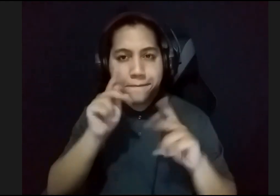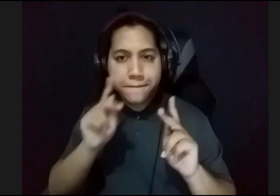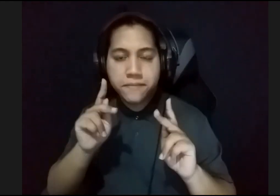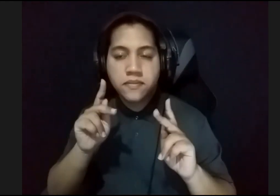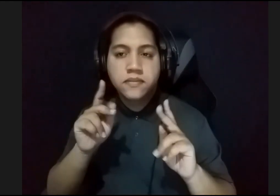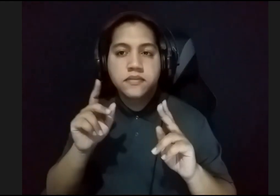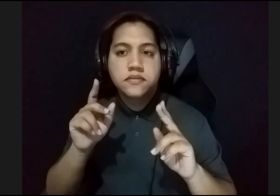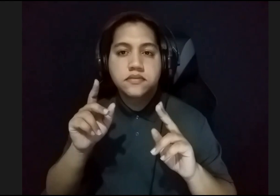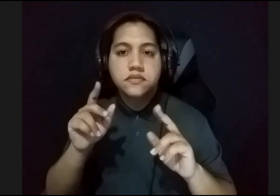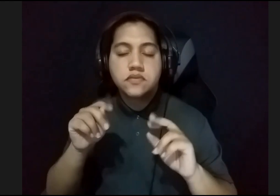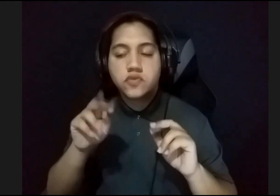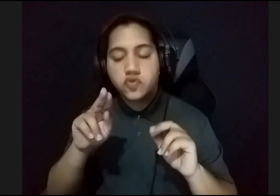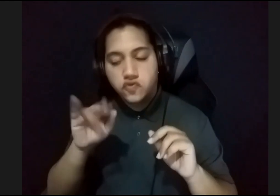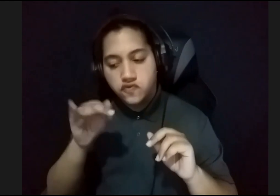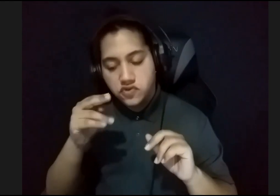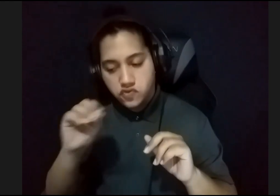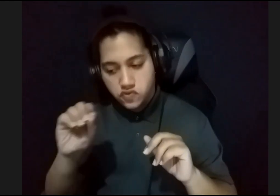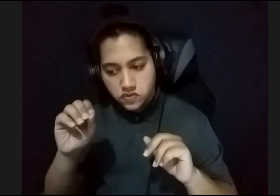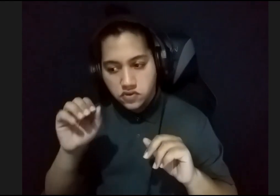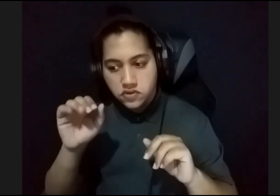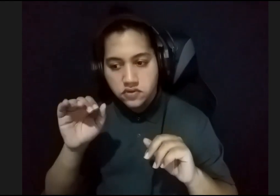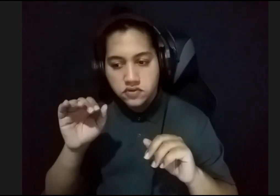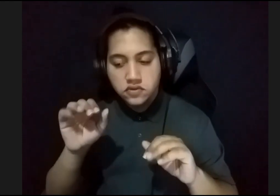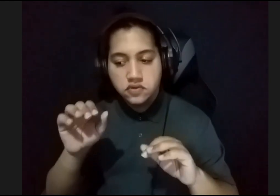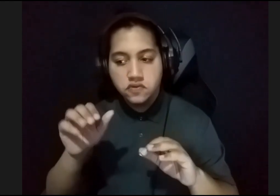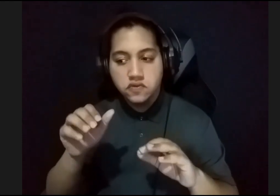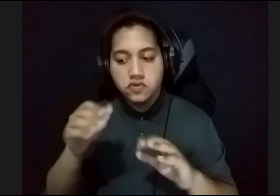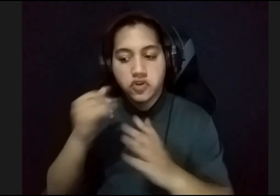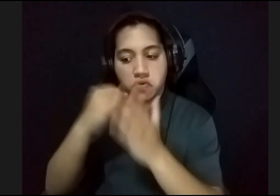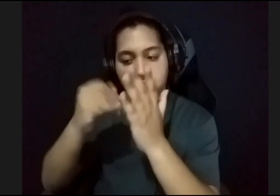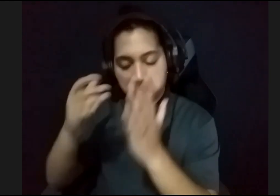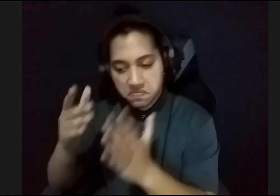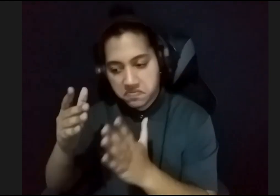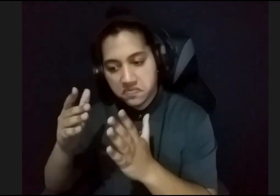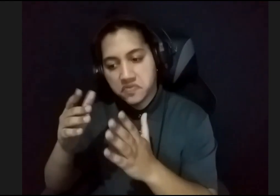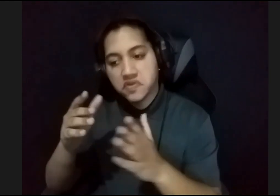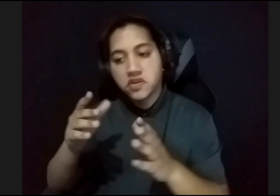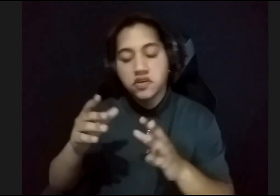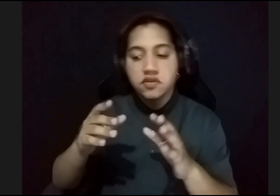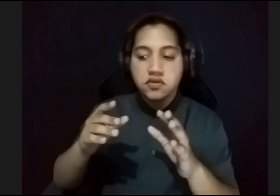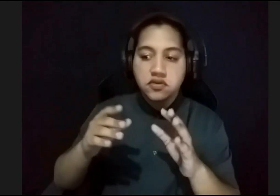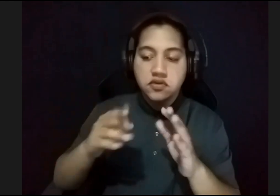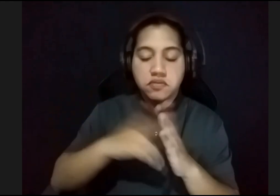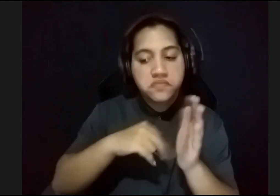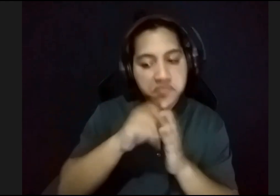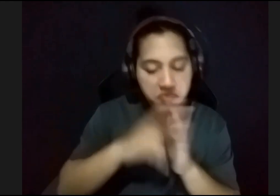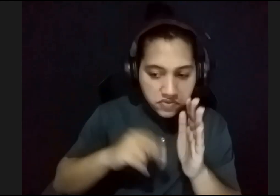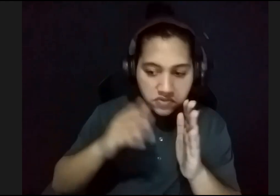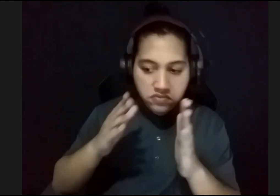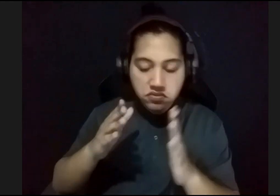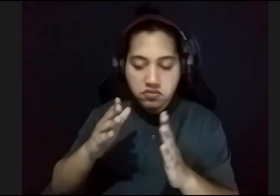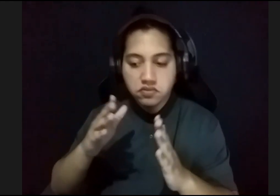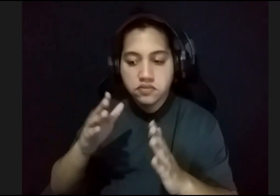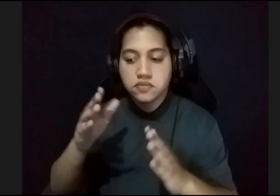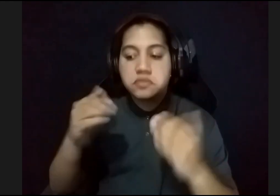tanto a tu fillo, como a estos grabadores, artistas, o ilustradores, pintores, tener una